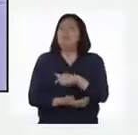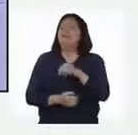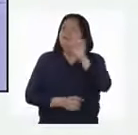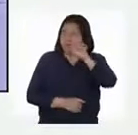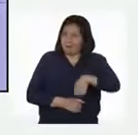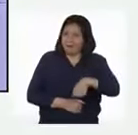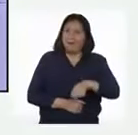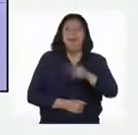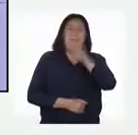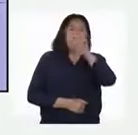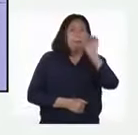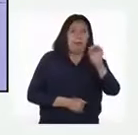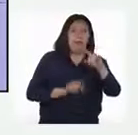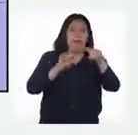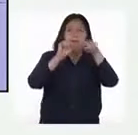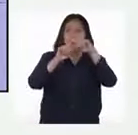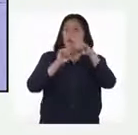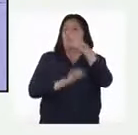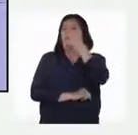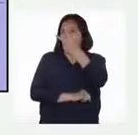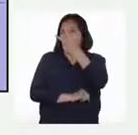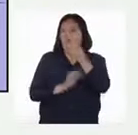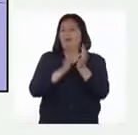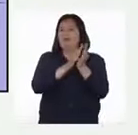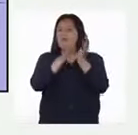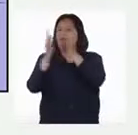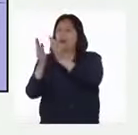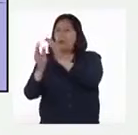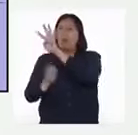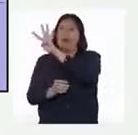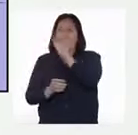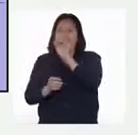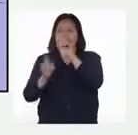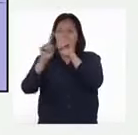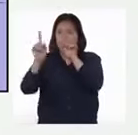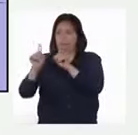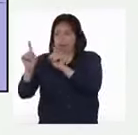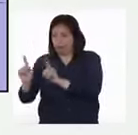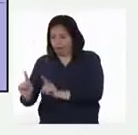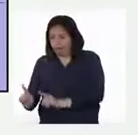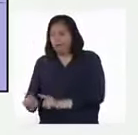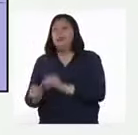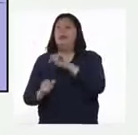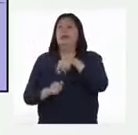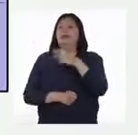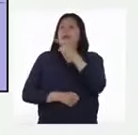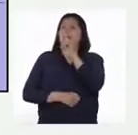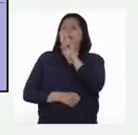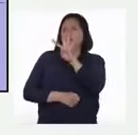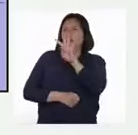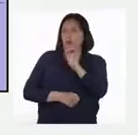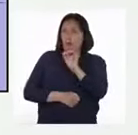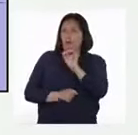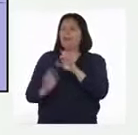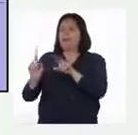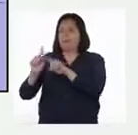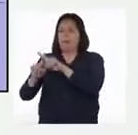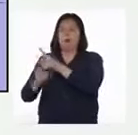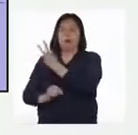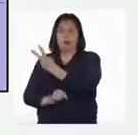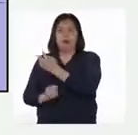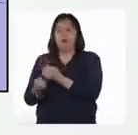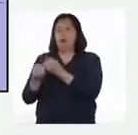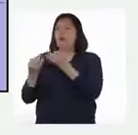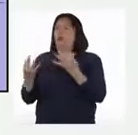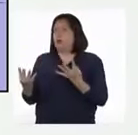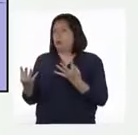20 sectores por 2 nos da 40 sectores. Y 240 por 2 nos